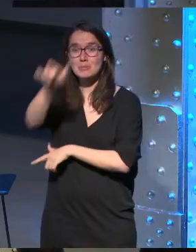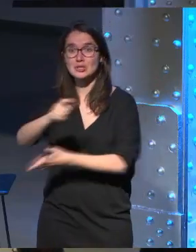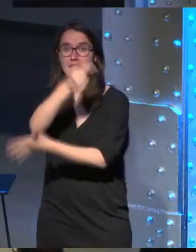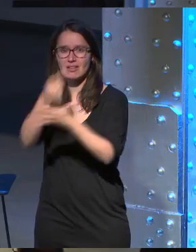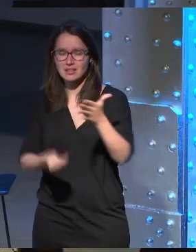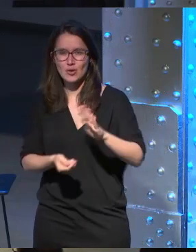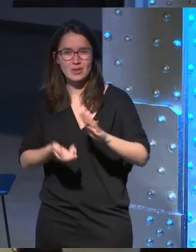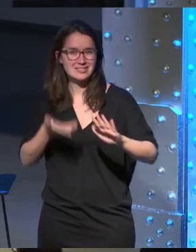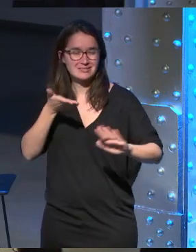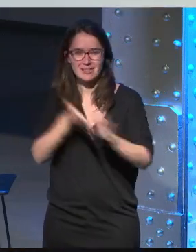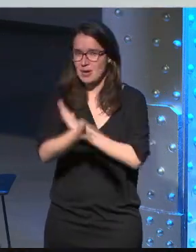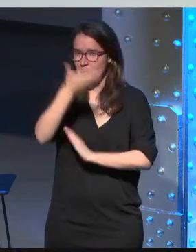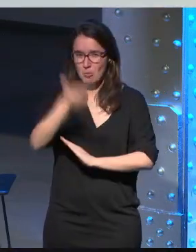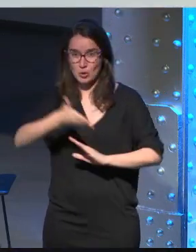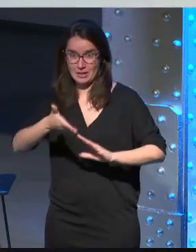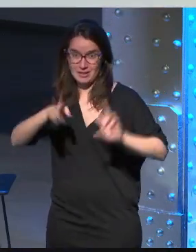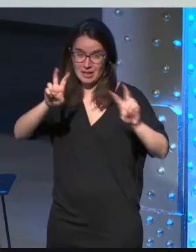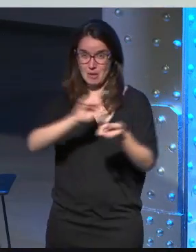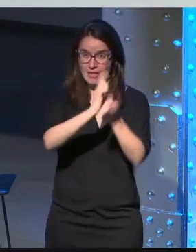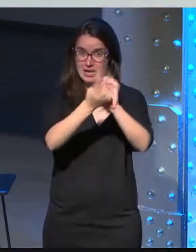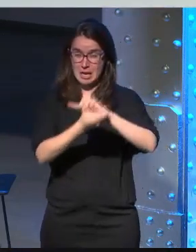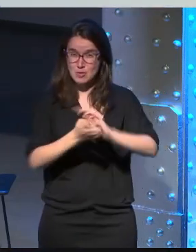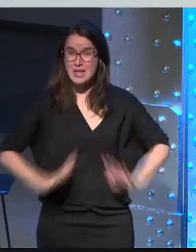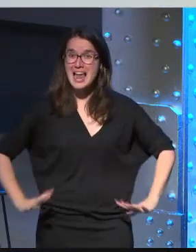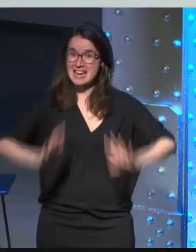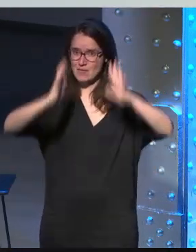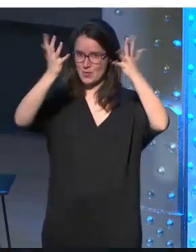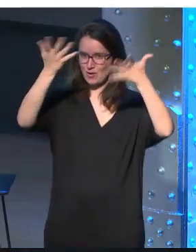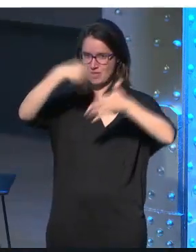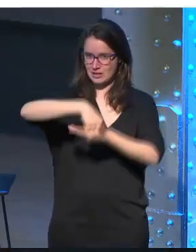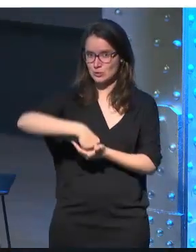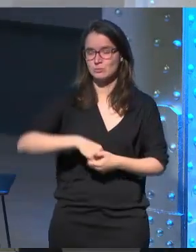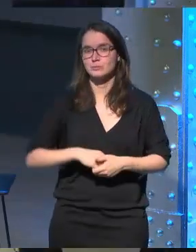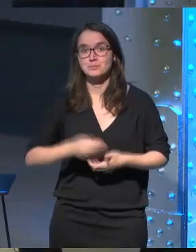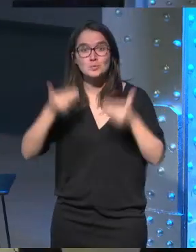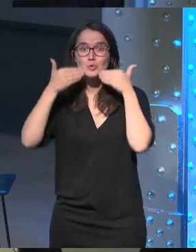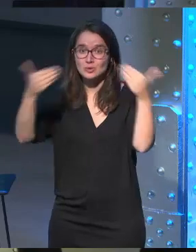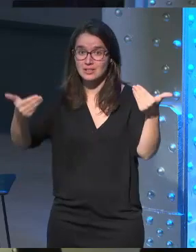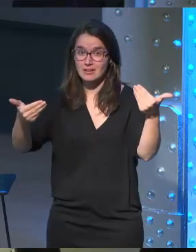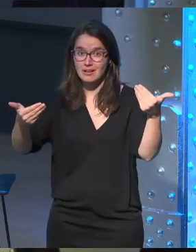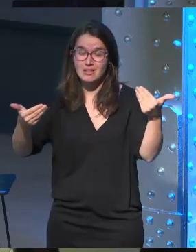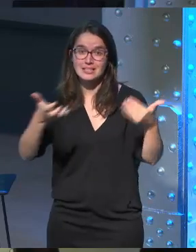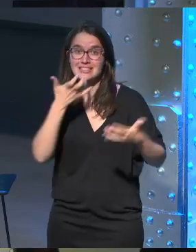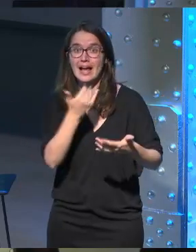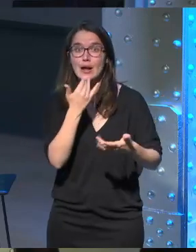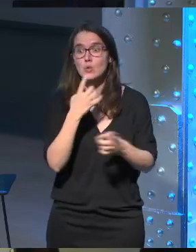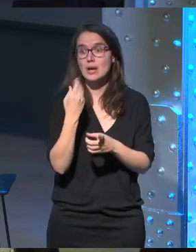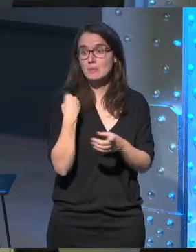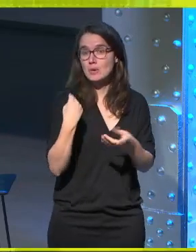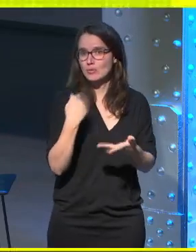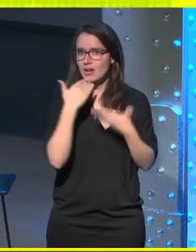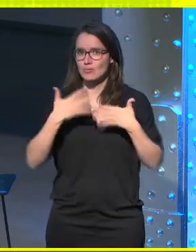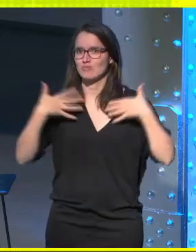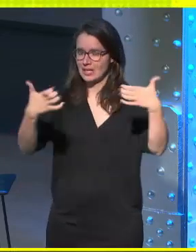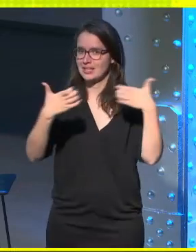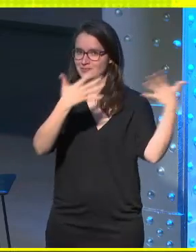fundamental role in this reunion in this revolution sorry Thank you And if you have any questions I'm at your disposal